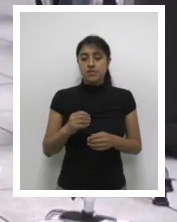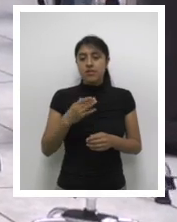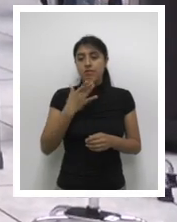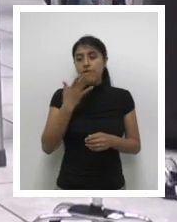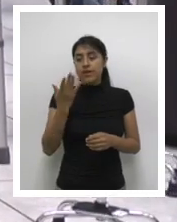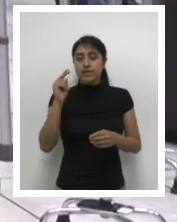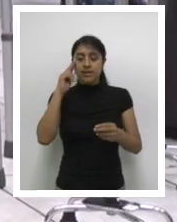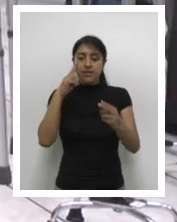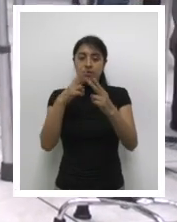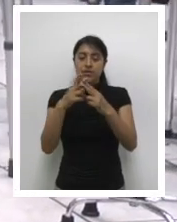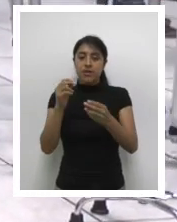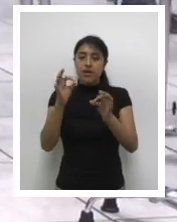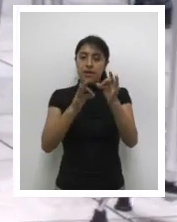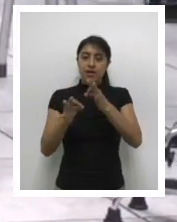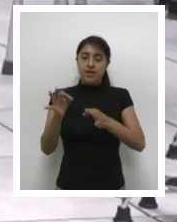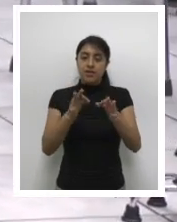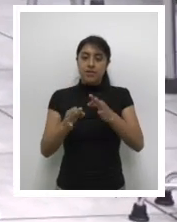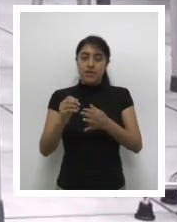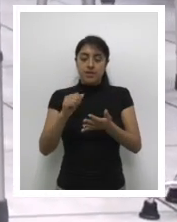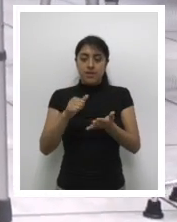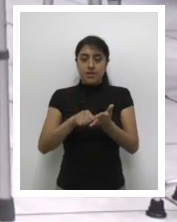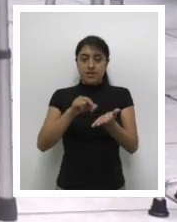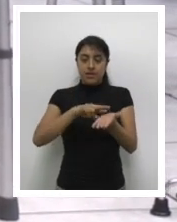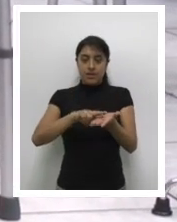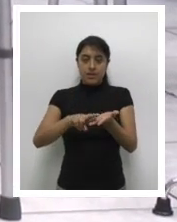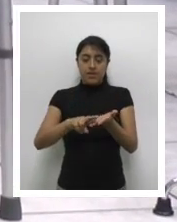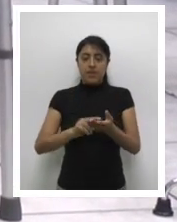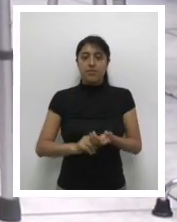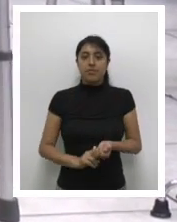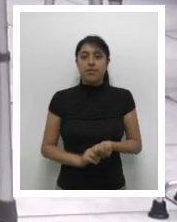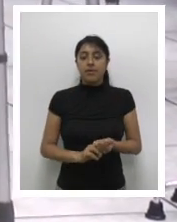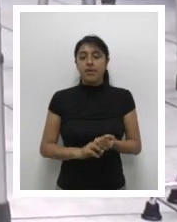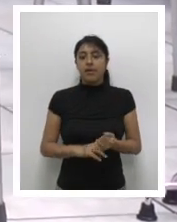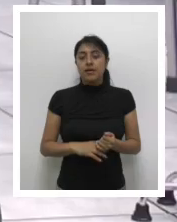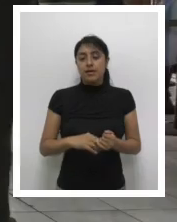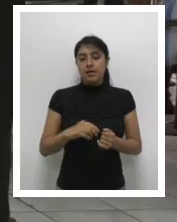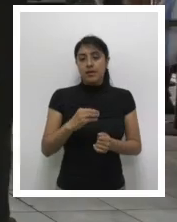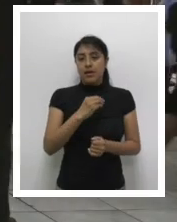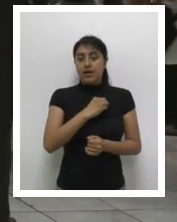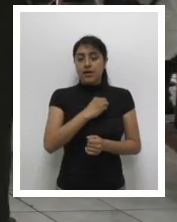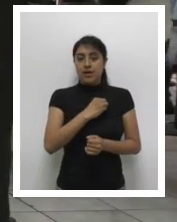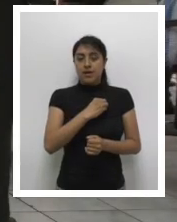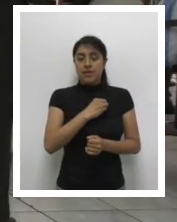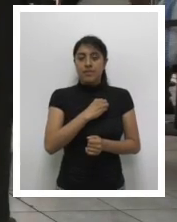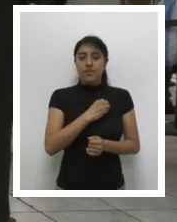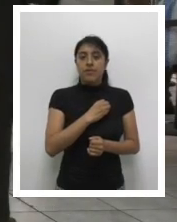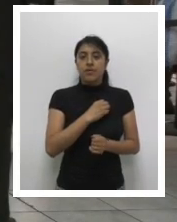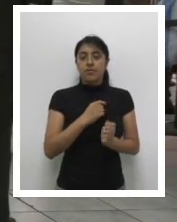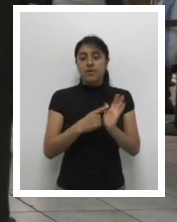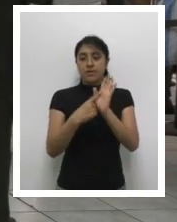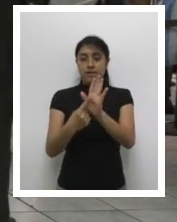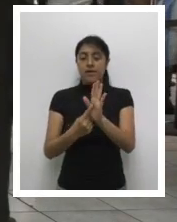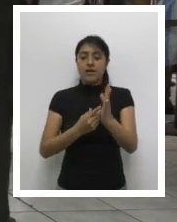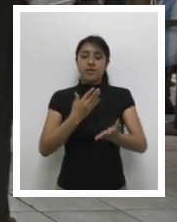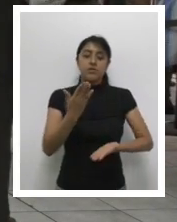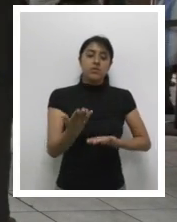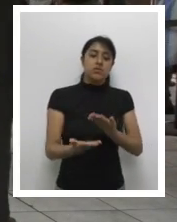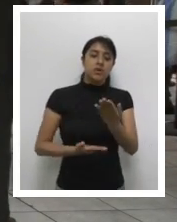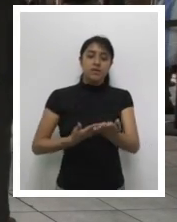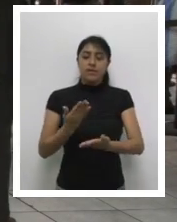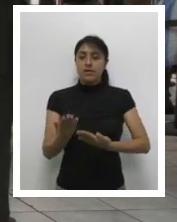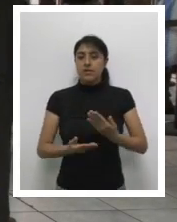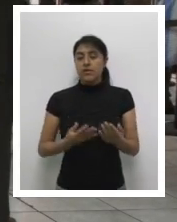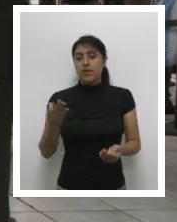andadores son facilitados a quienes necesitan utilizarlos dentro de RENAP, siendo una muestra del servicio y de la